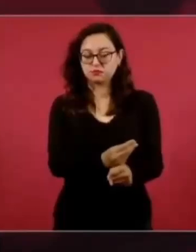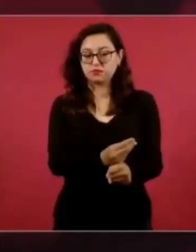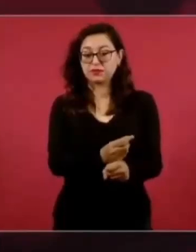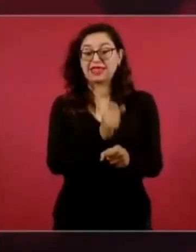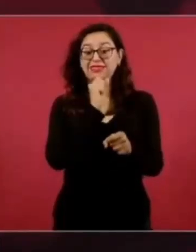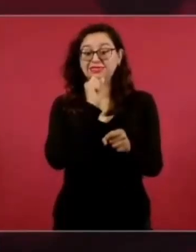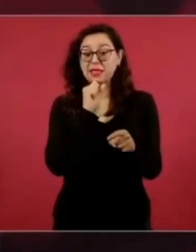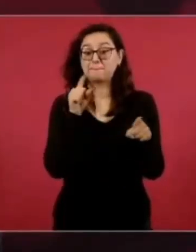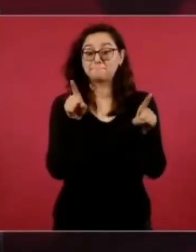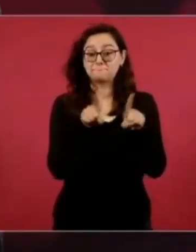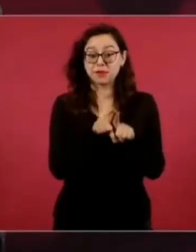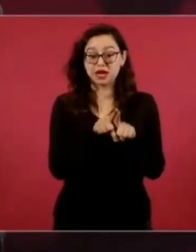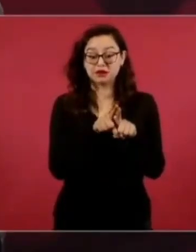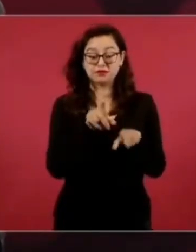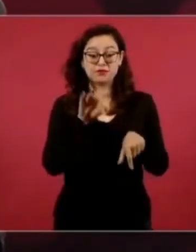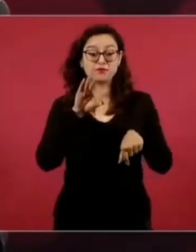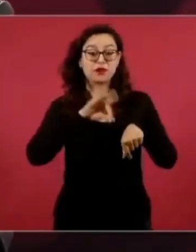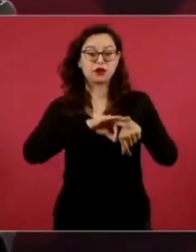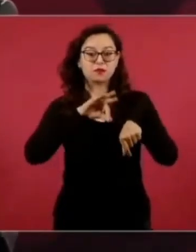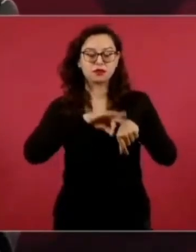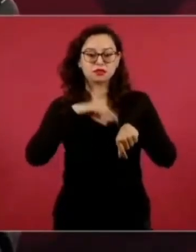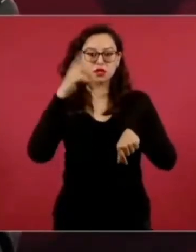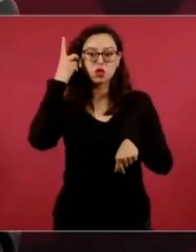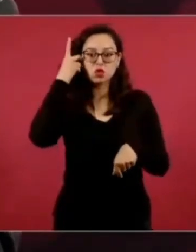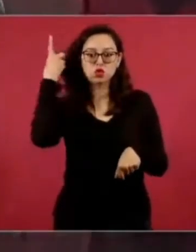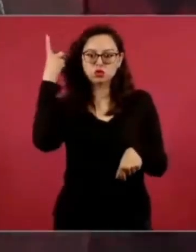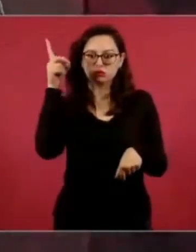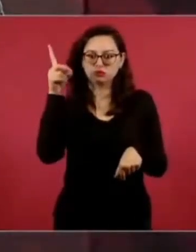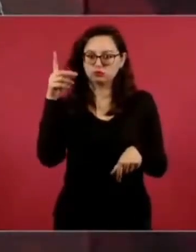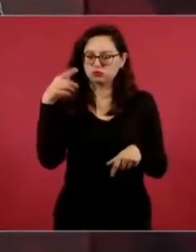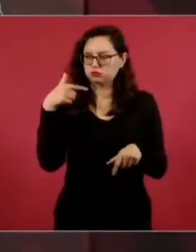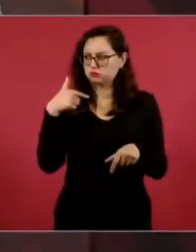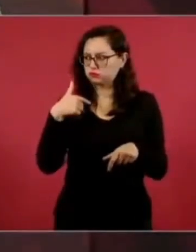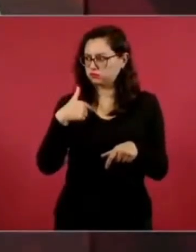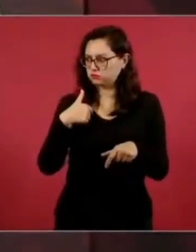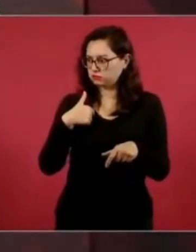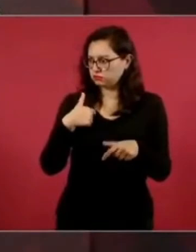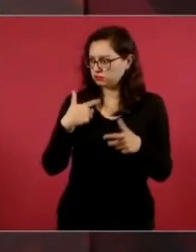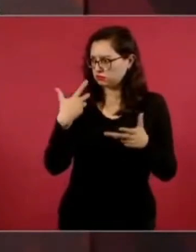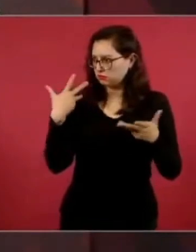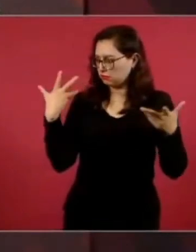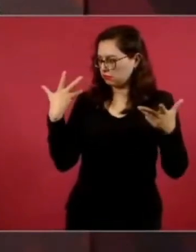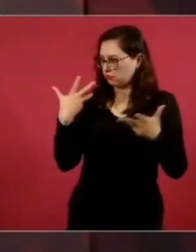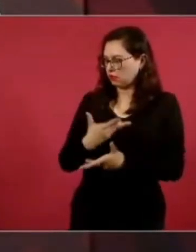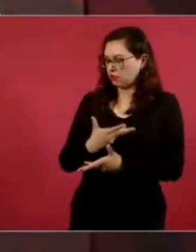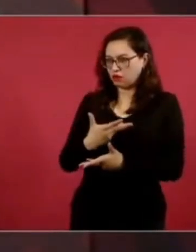dueños de farmacias que no sabían y ya